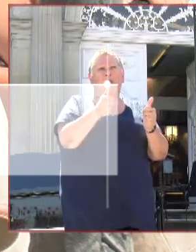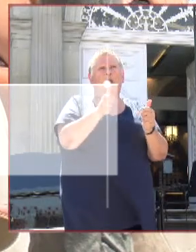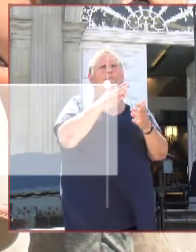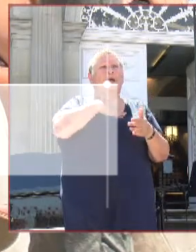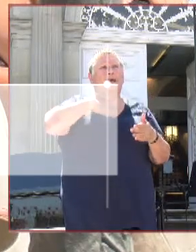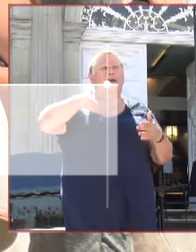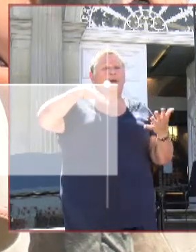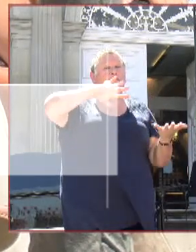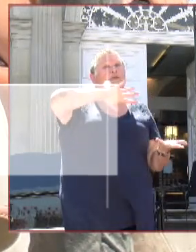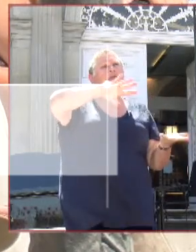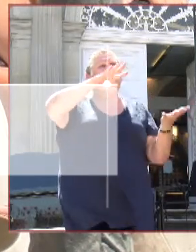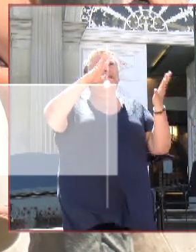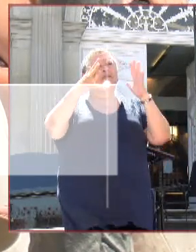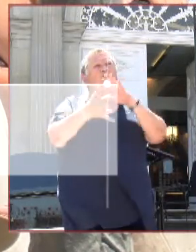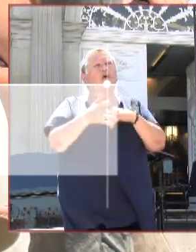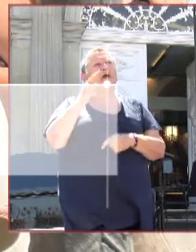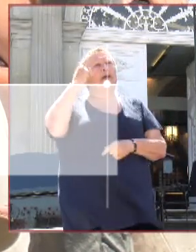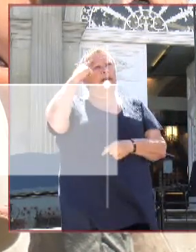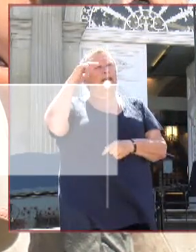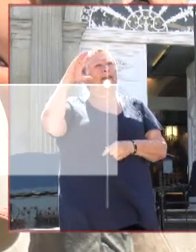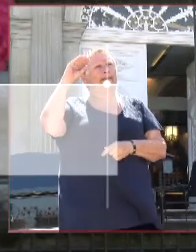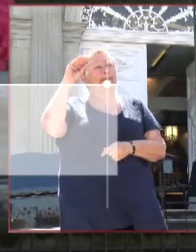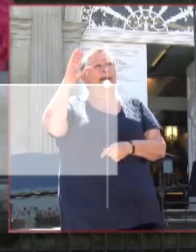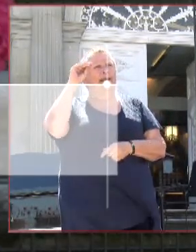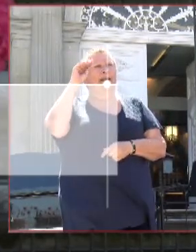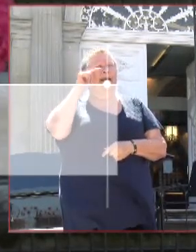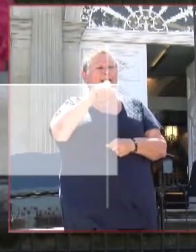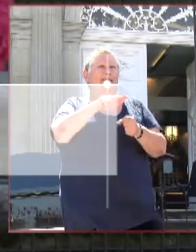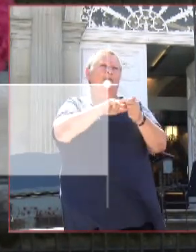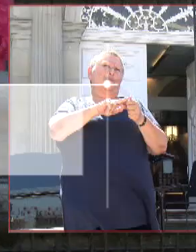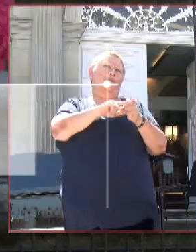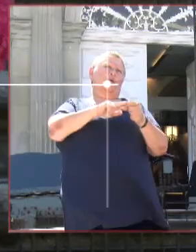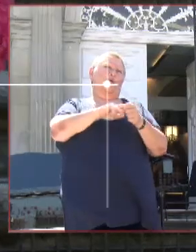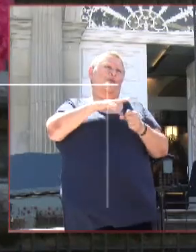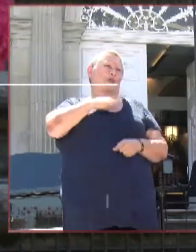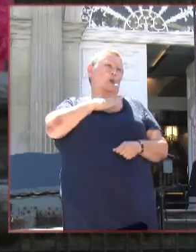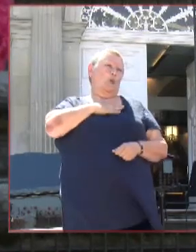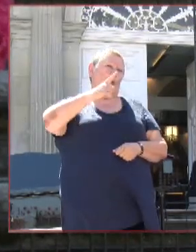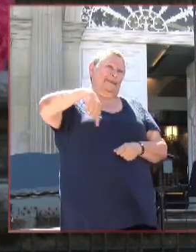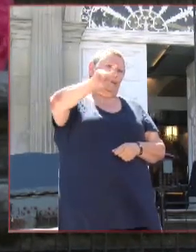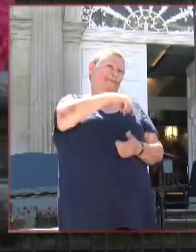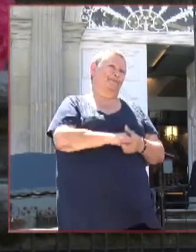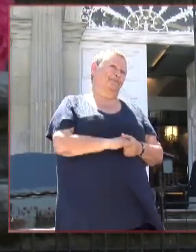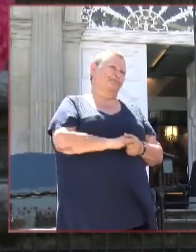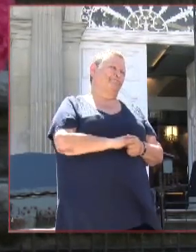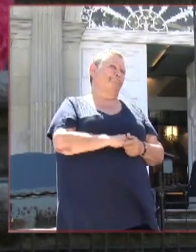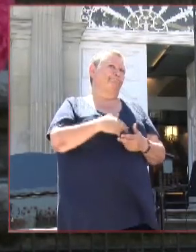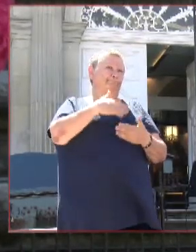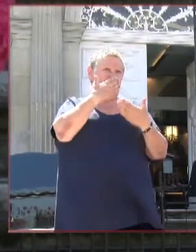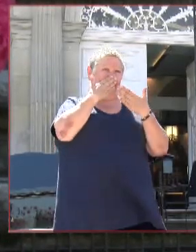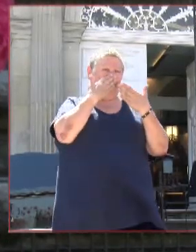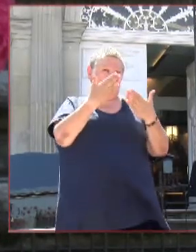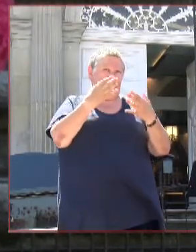transformación inteligente desta provincia nosa, que honestamente